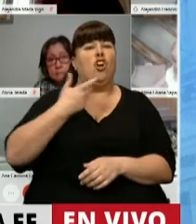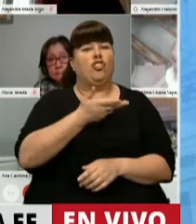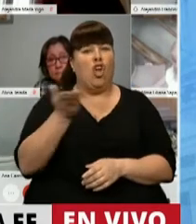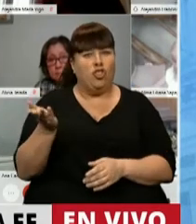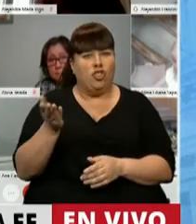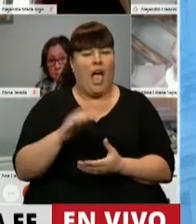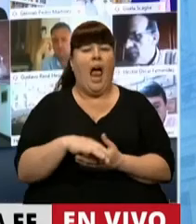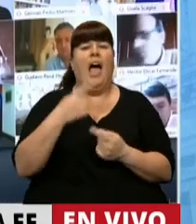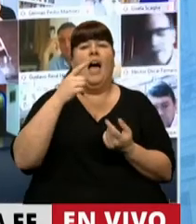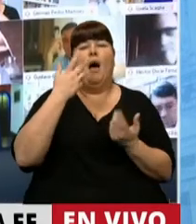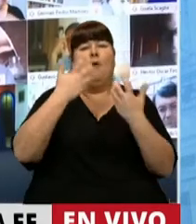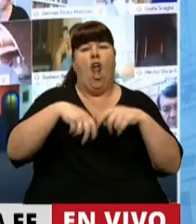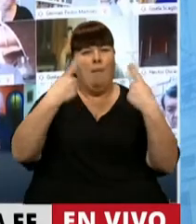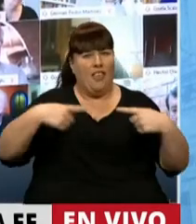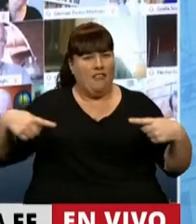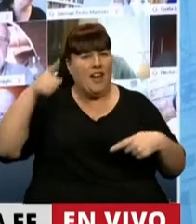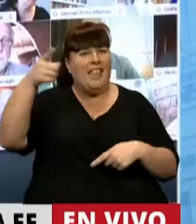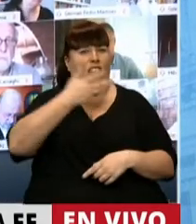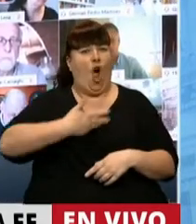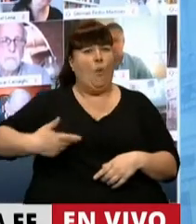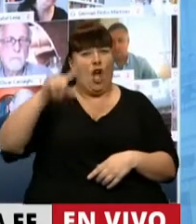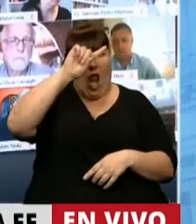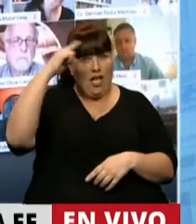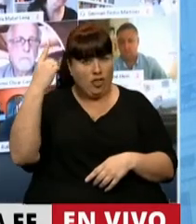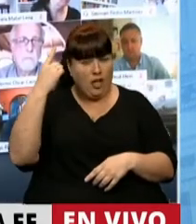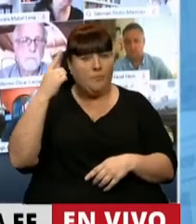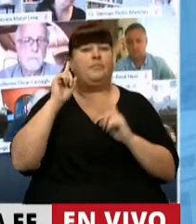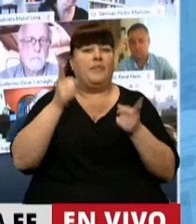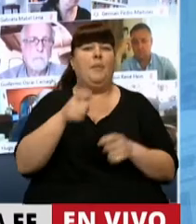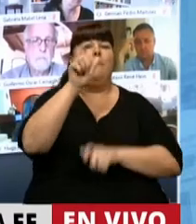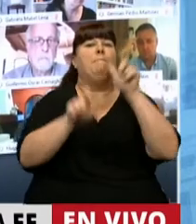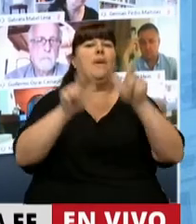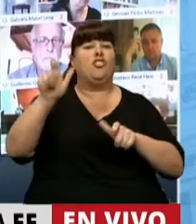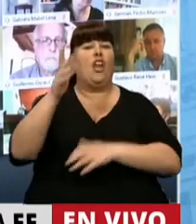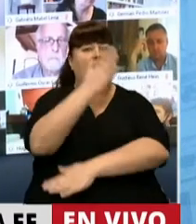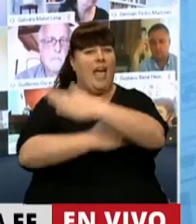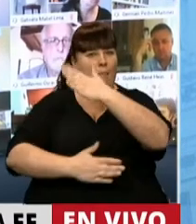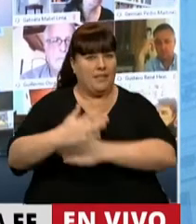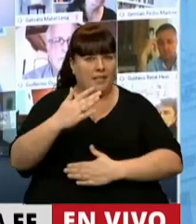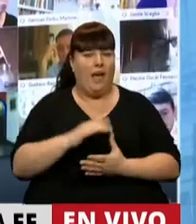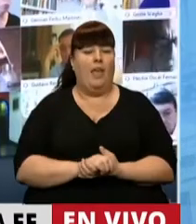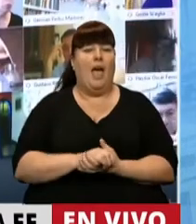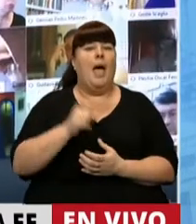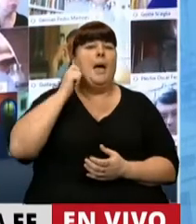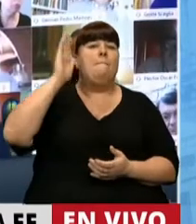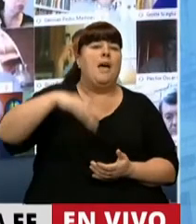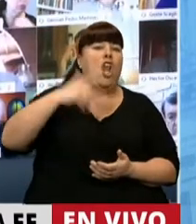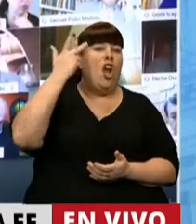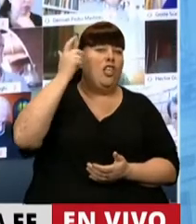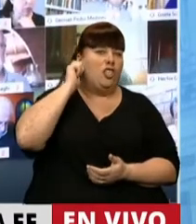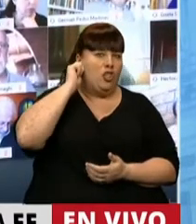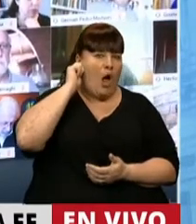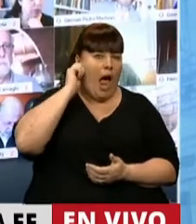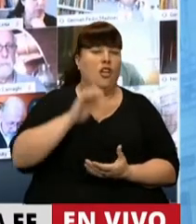de diferentes programas que desarrolla el Gobierno Nacional a las personas con discapacidad menores de 18